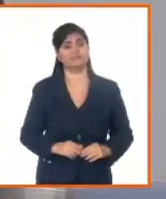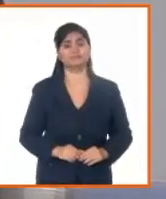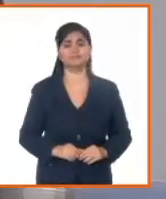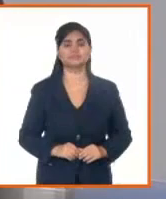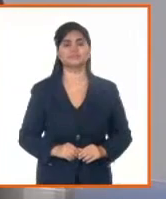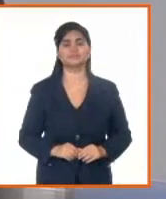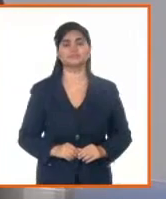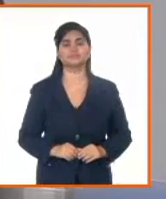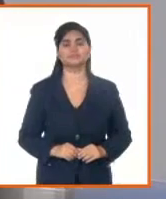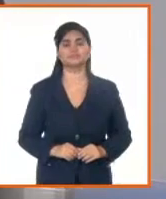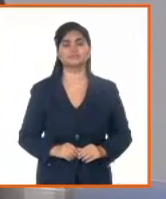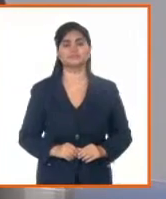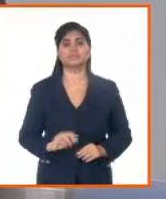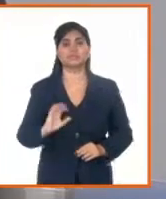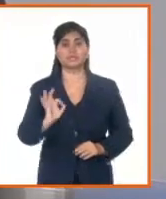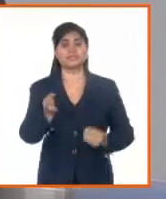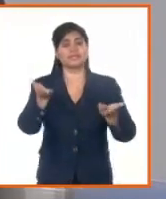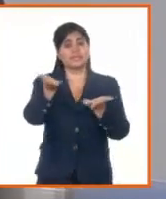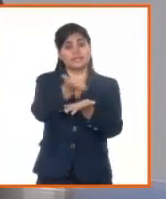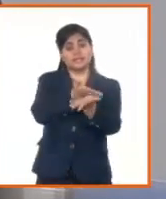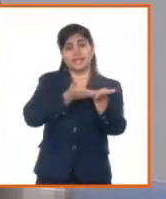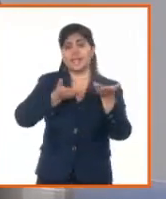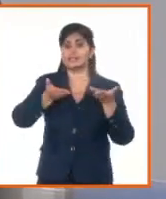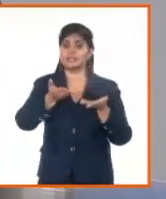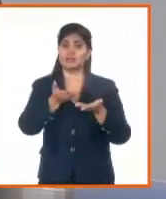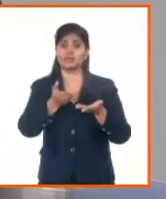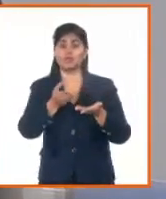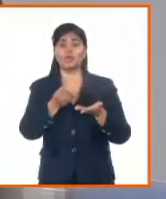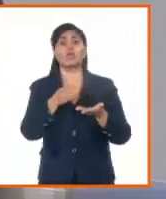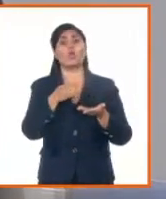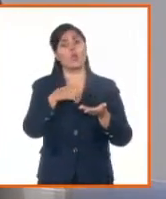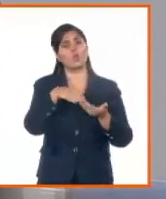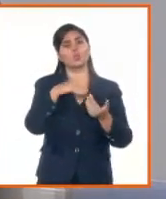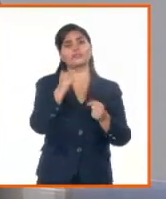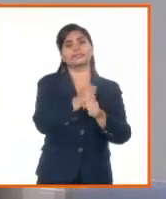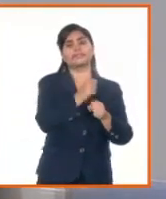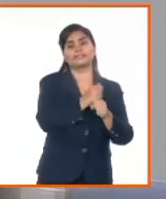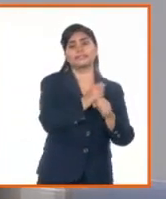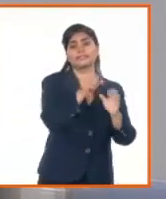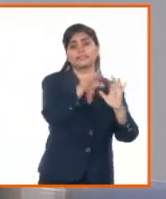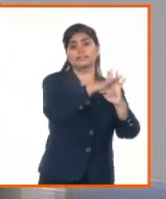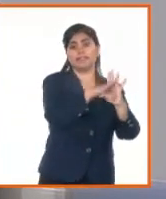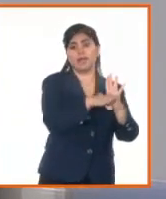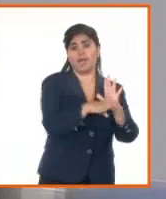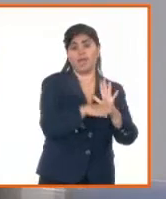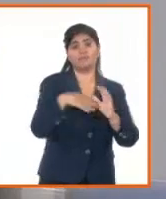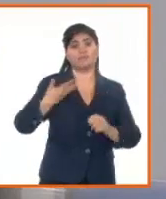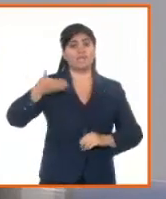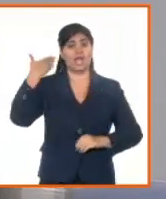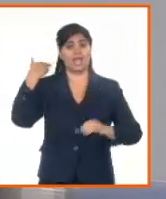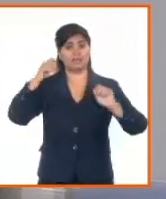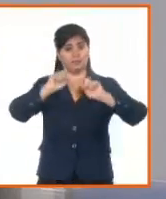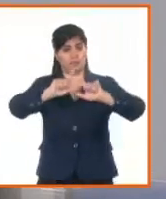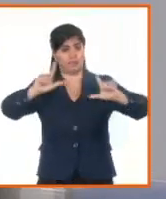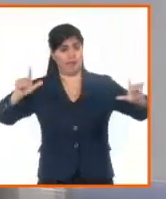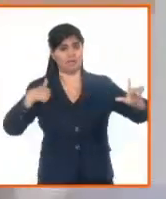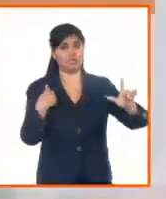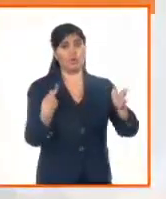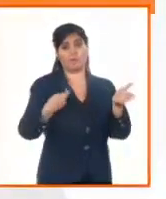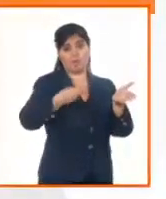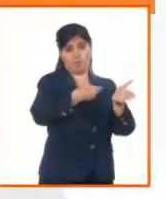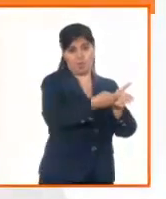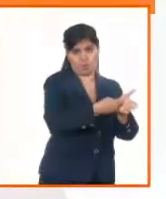además por esa interrelación viene a ser un sistema. Había una diapositiva, que no sé si la vamos a